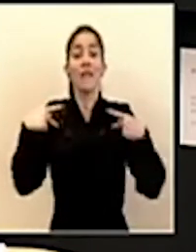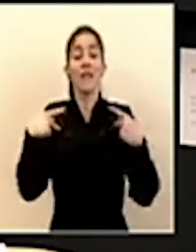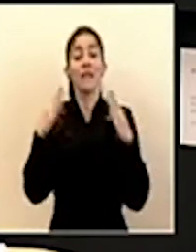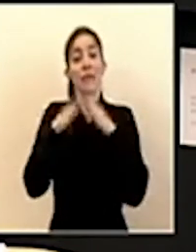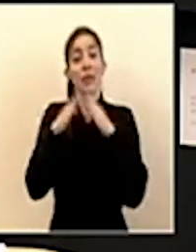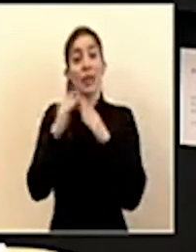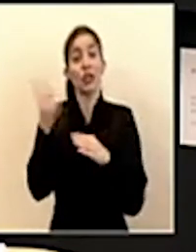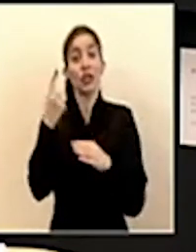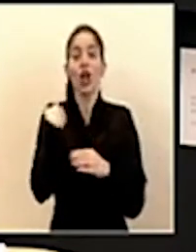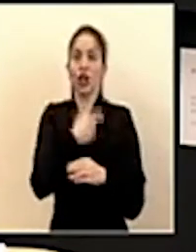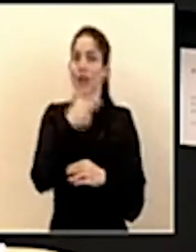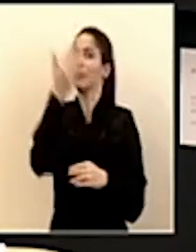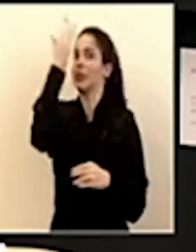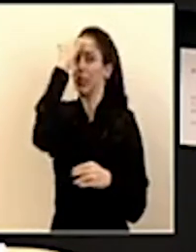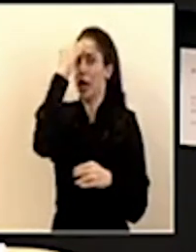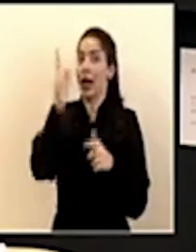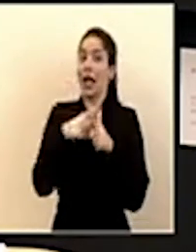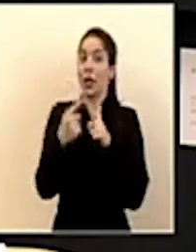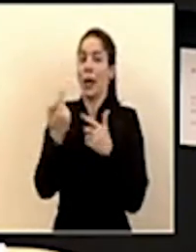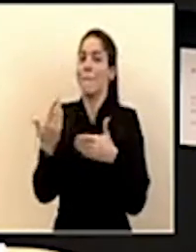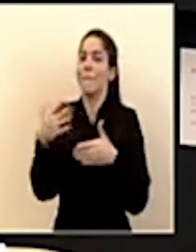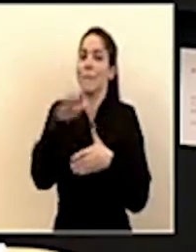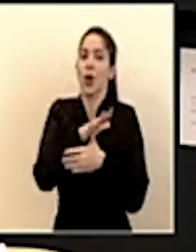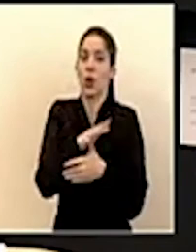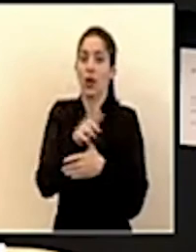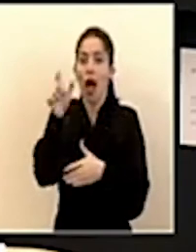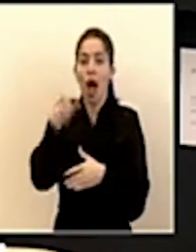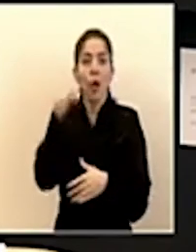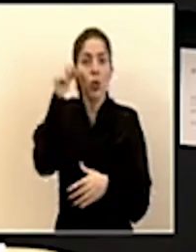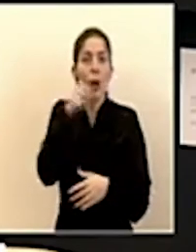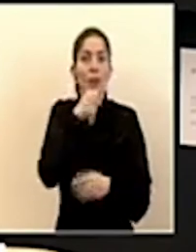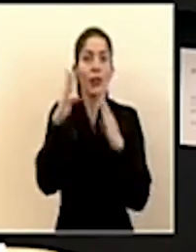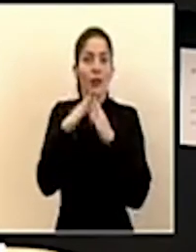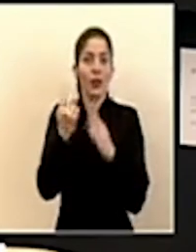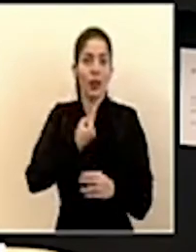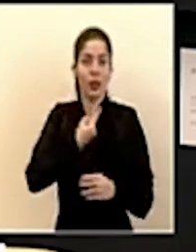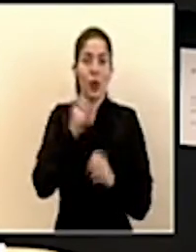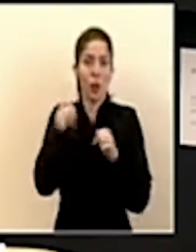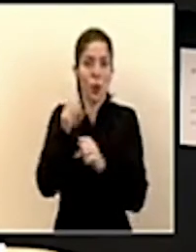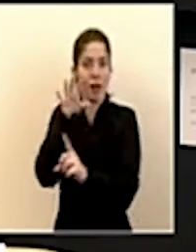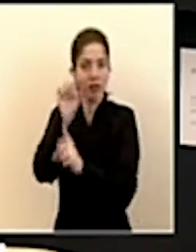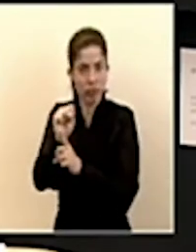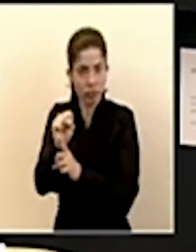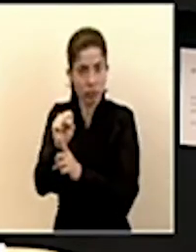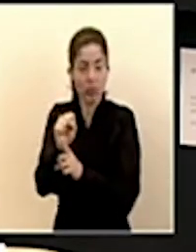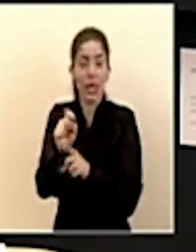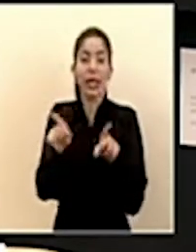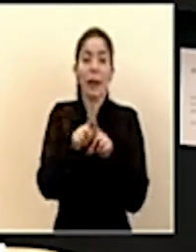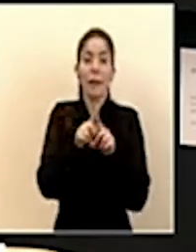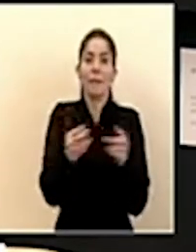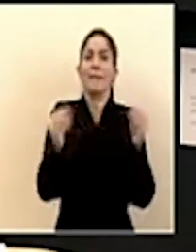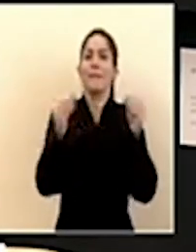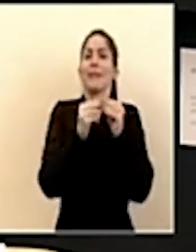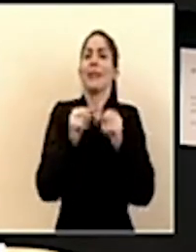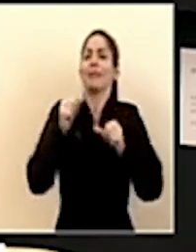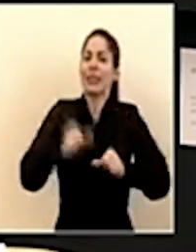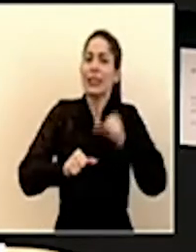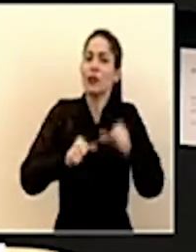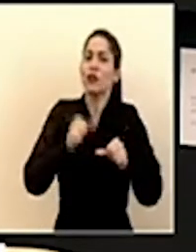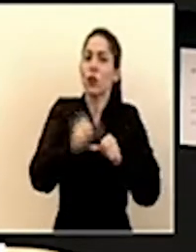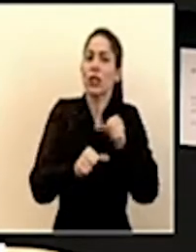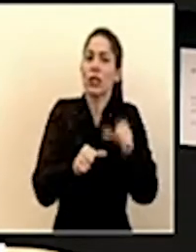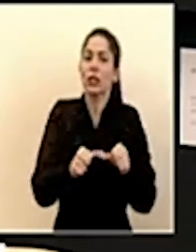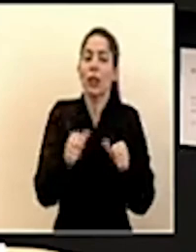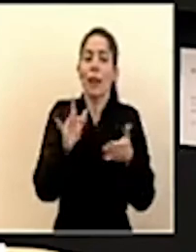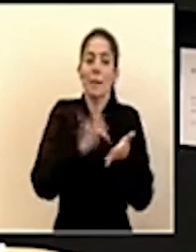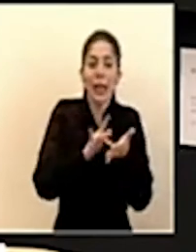prioridad a esos adultos mayores que viven solos también estamos reforzando los esfuerzos por la entrega